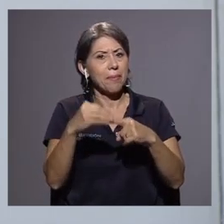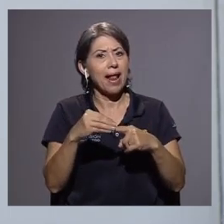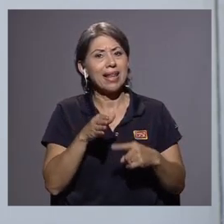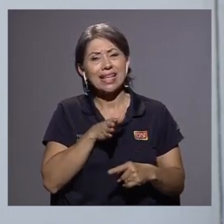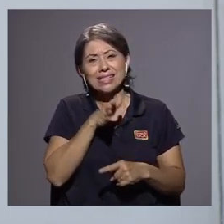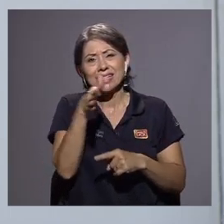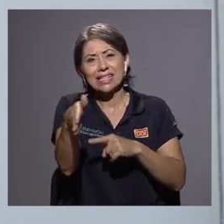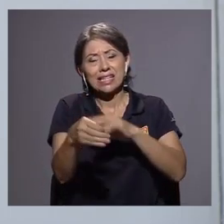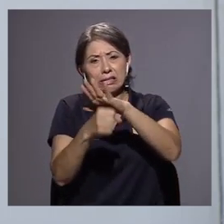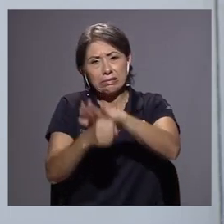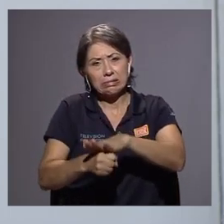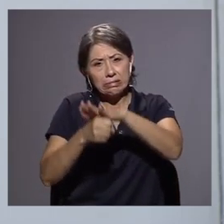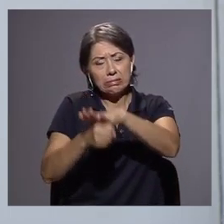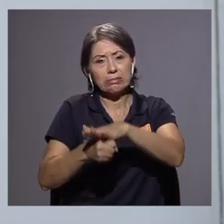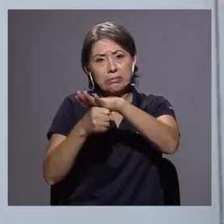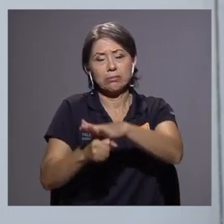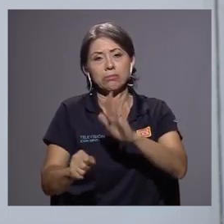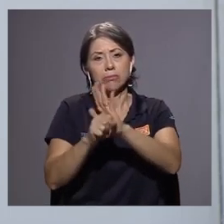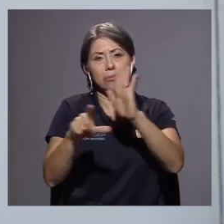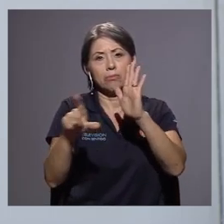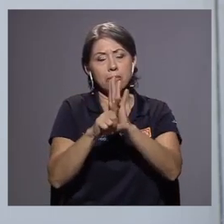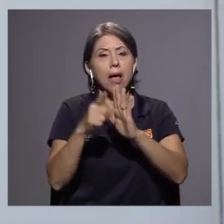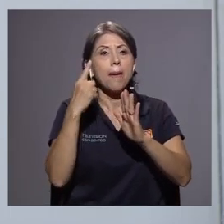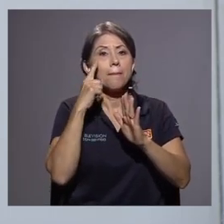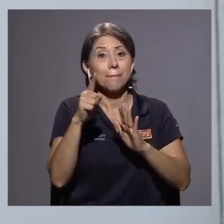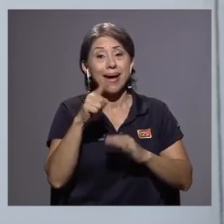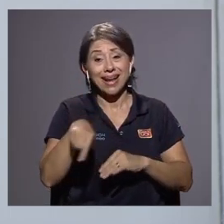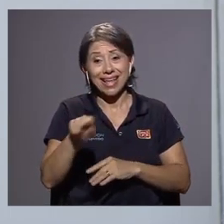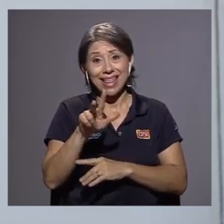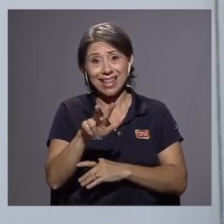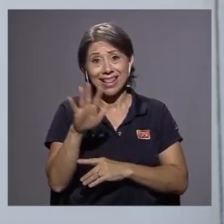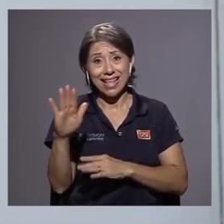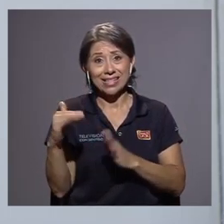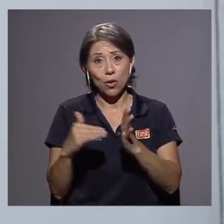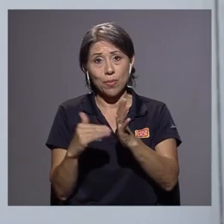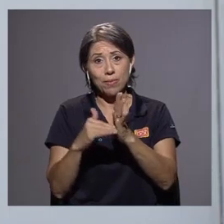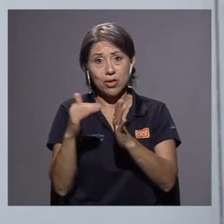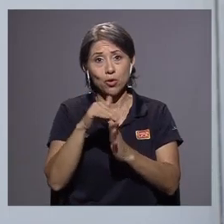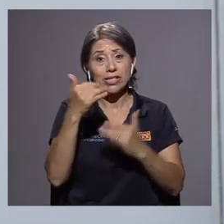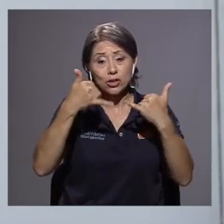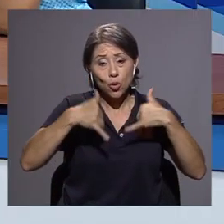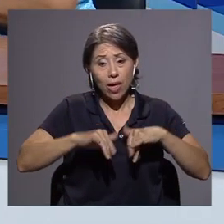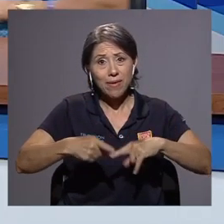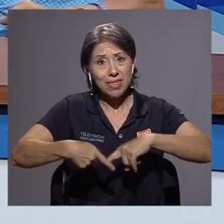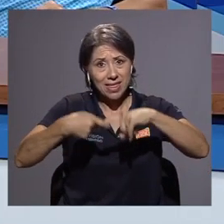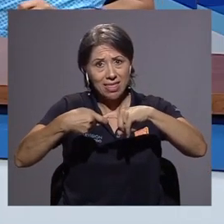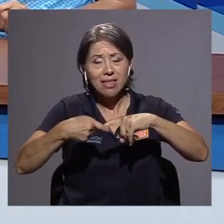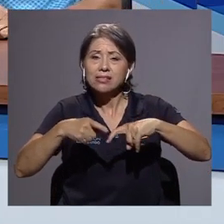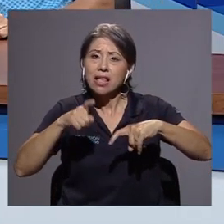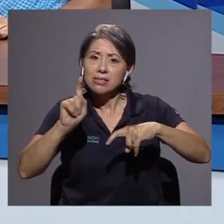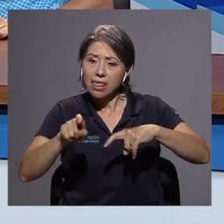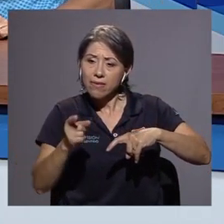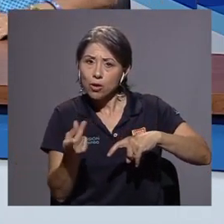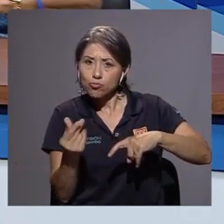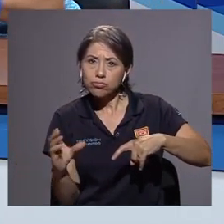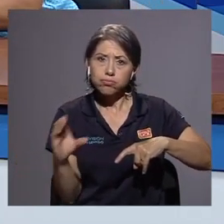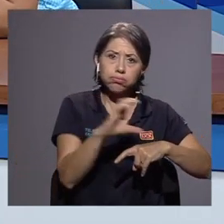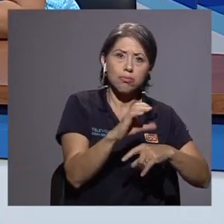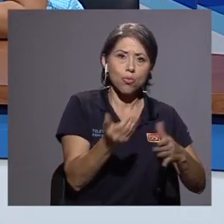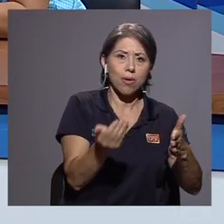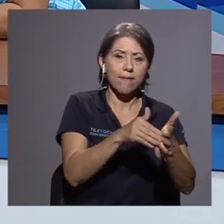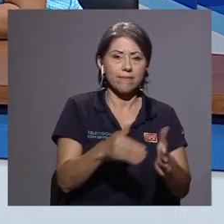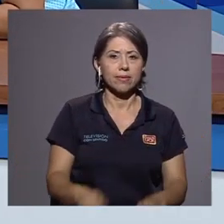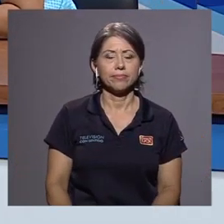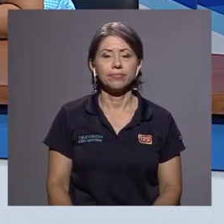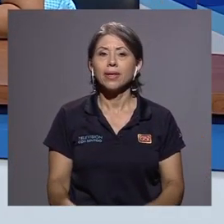es ir a ejercer presión sobre asamblea legislativa para ojalá revertir los 35 mil millones que todavía quedan pendientes. Muy bien, Arelis, pues muchísimas gracias de verdad